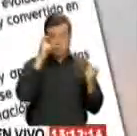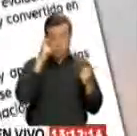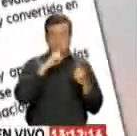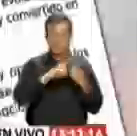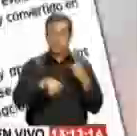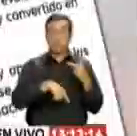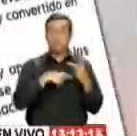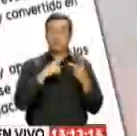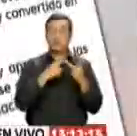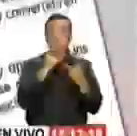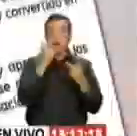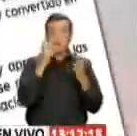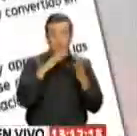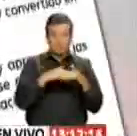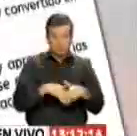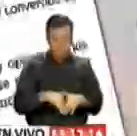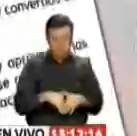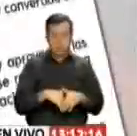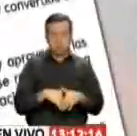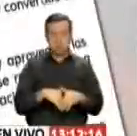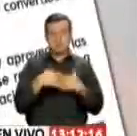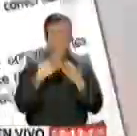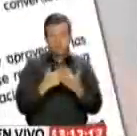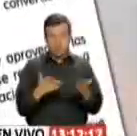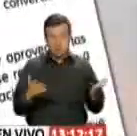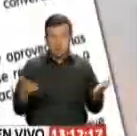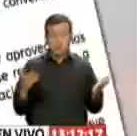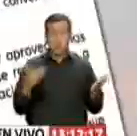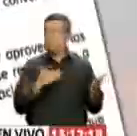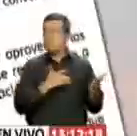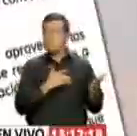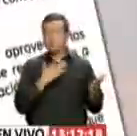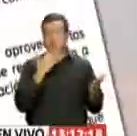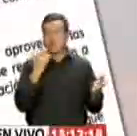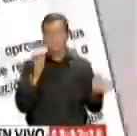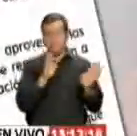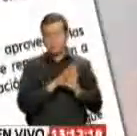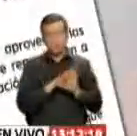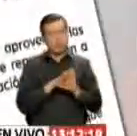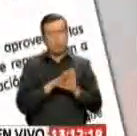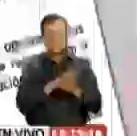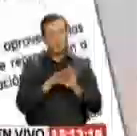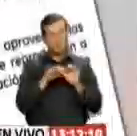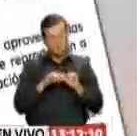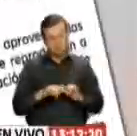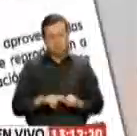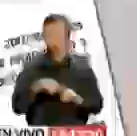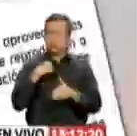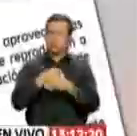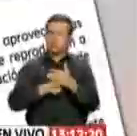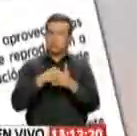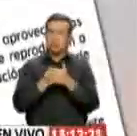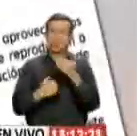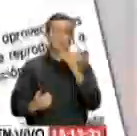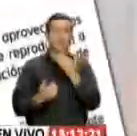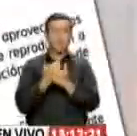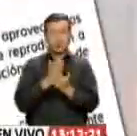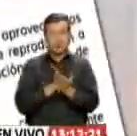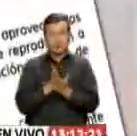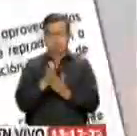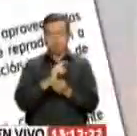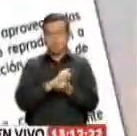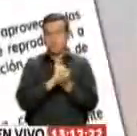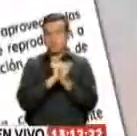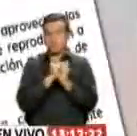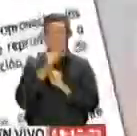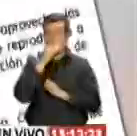cercano a la quiebra. Ese legado, lejos de motivar su cierre, ha sido acicate para buscar nuevos caminos de evolución